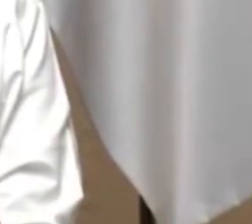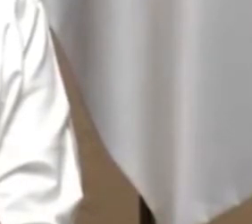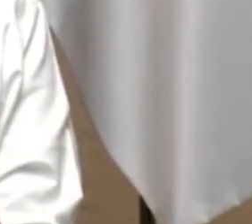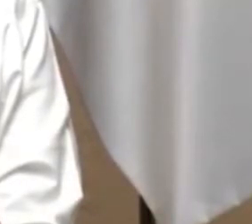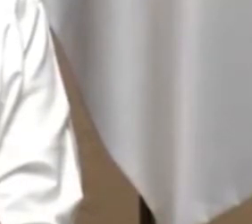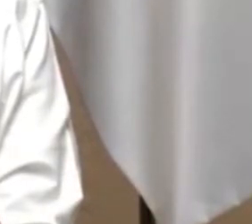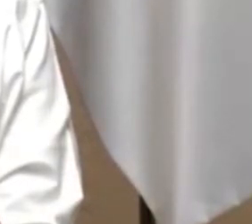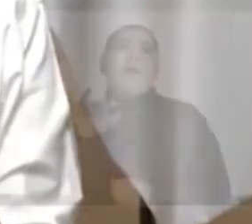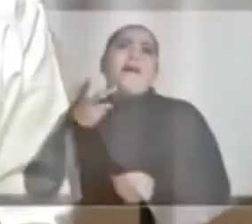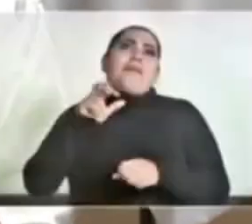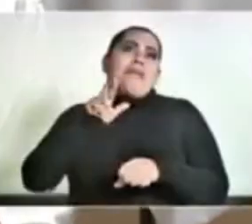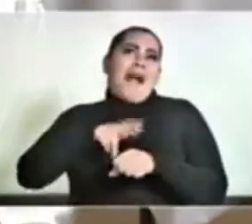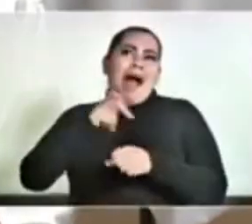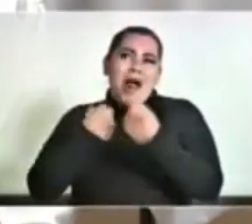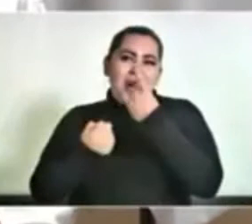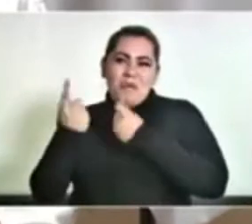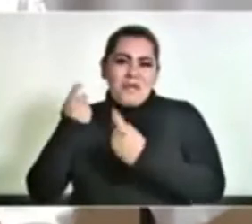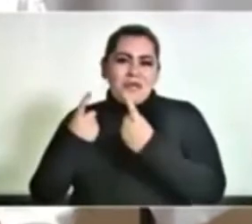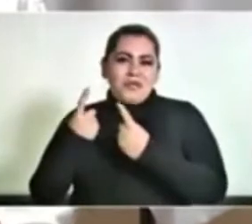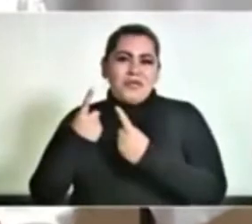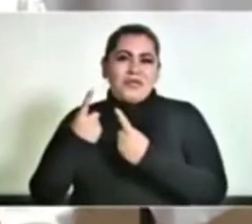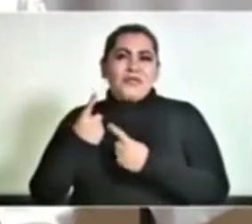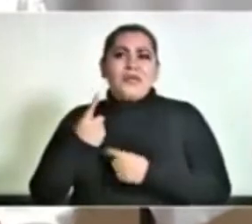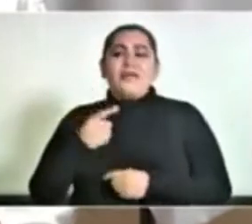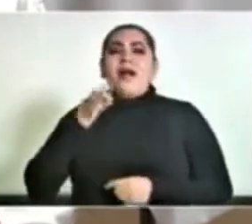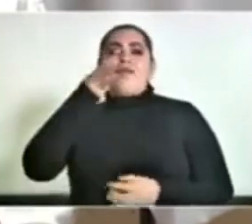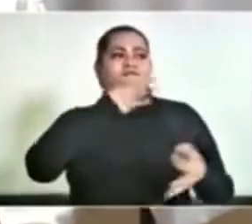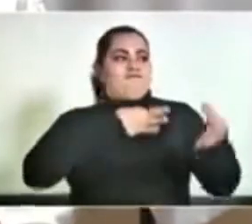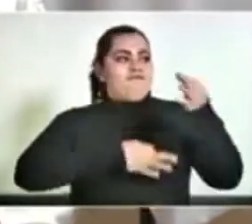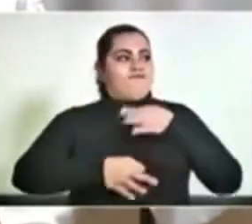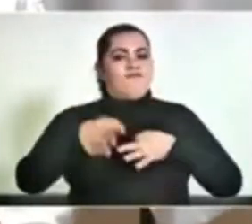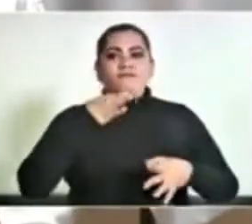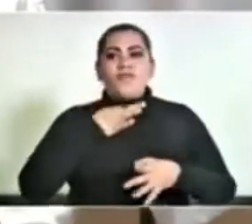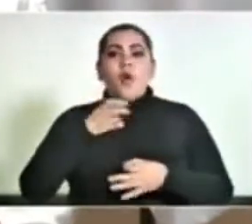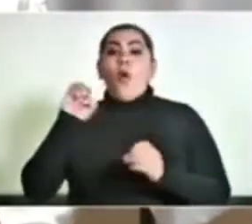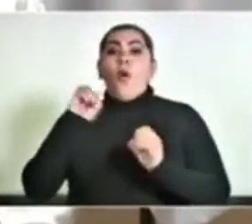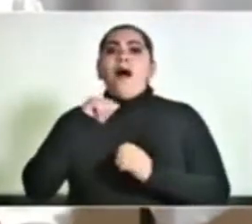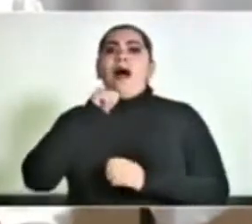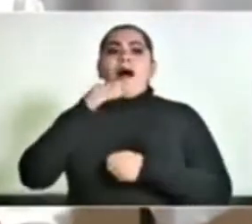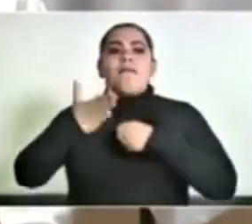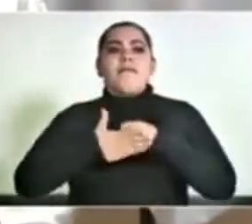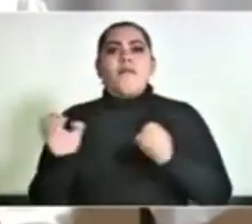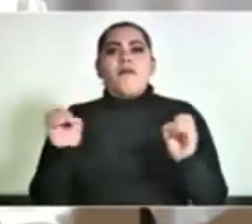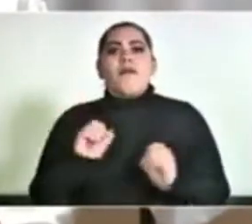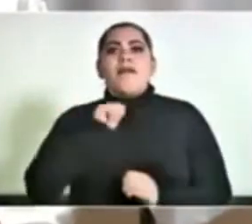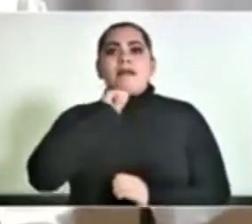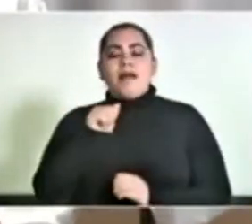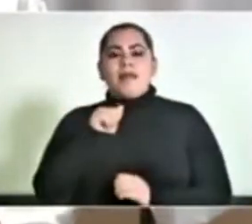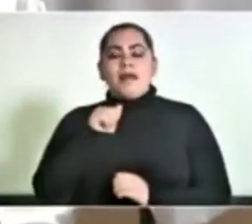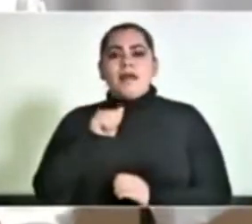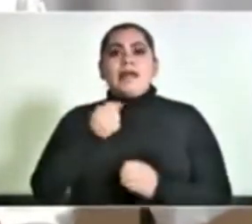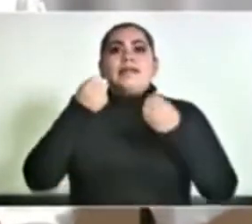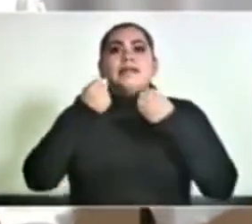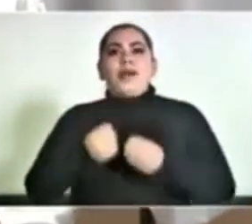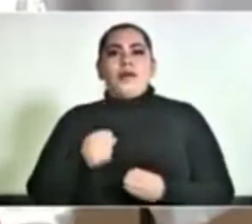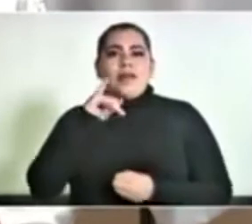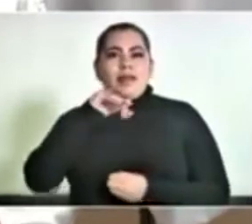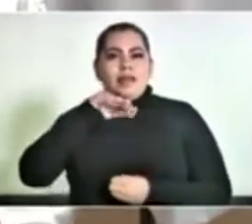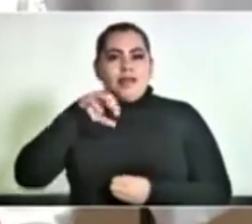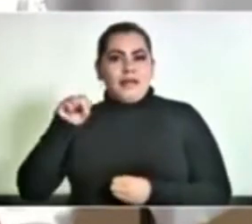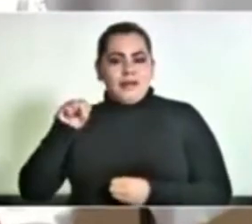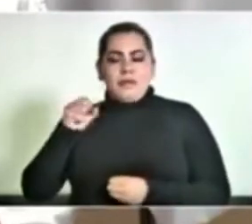En su mayoría son los reportes no entregados por el Seguro Social.